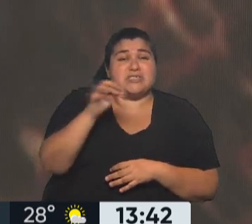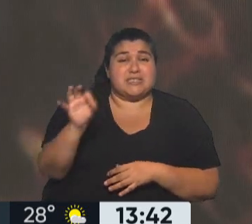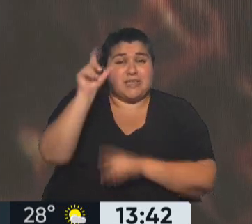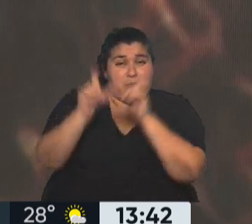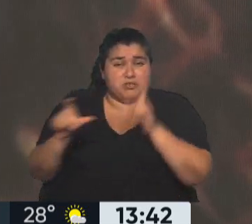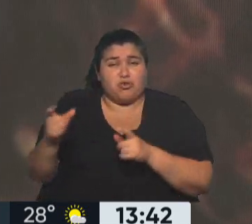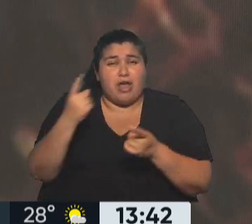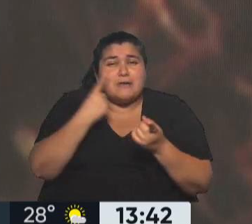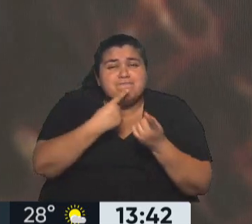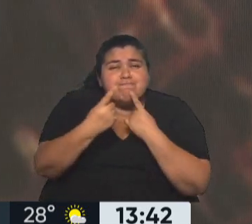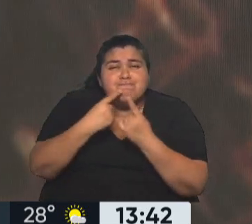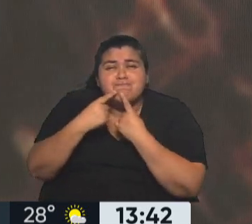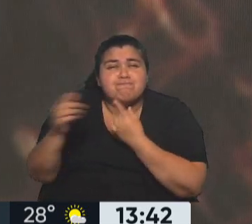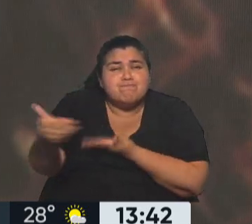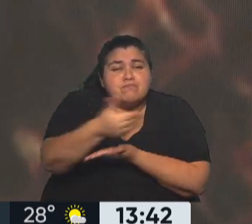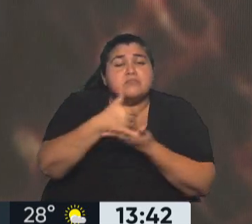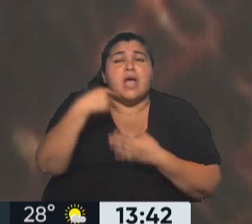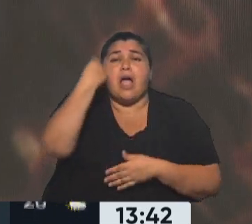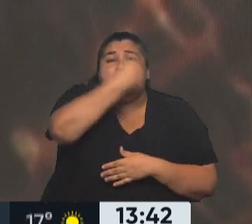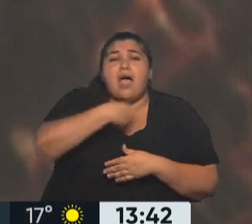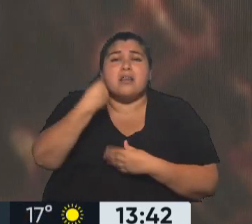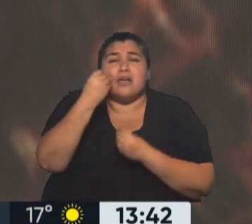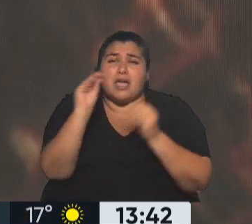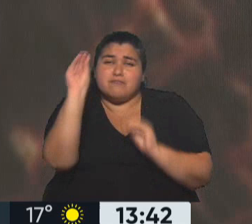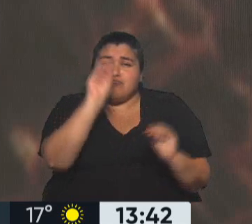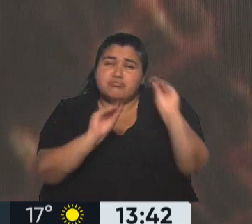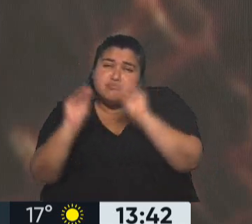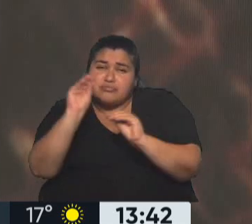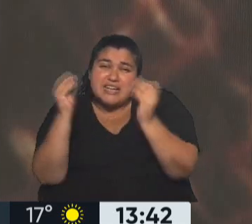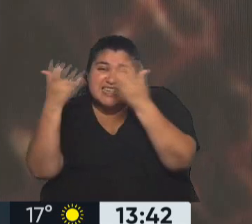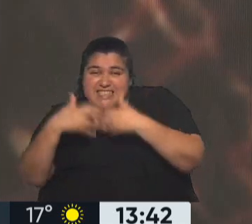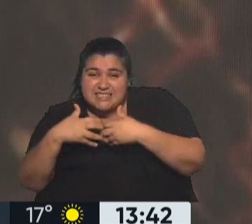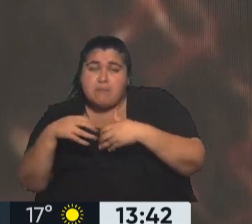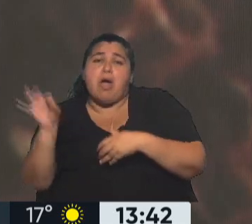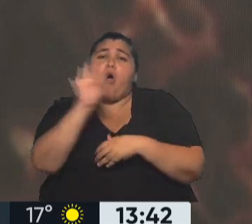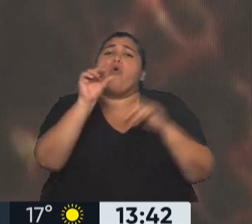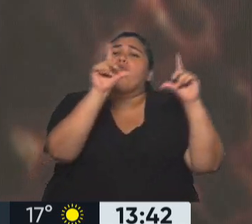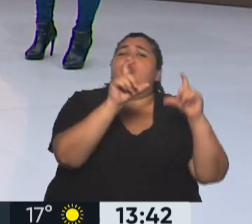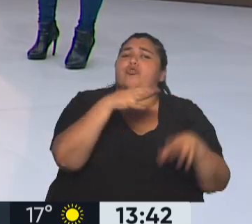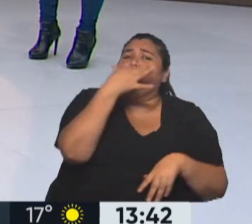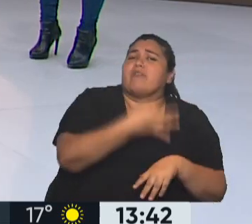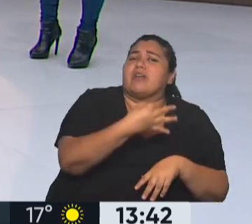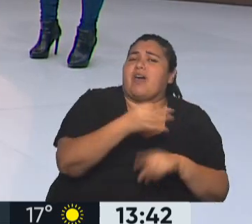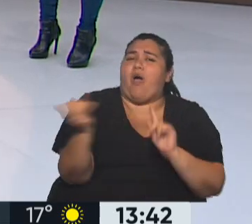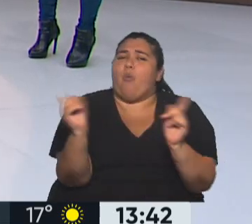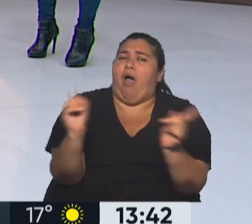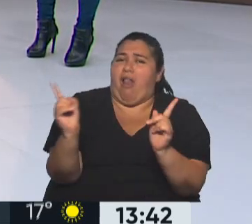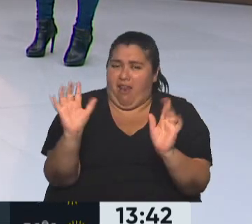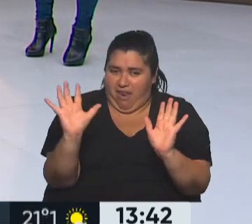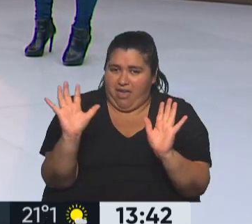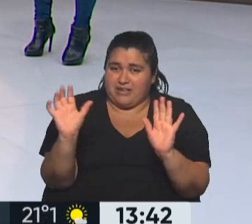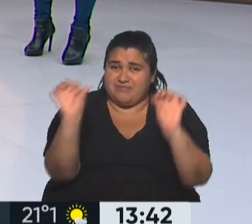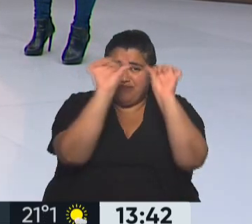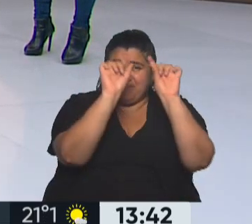hizo decir si eran rostros hechos con inteligencia artificial o fotos verdaderas. Es muy border la diferencia.